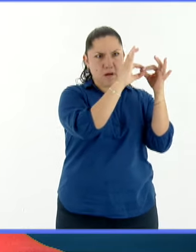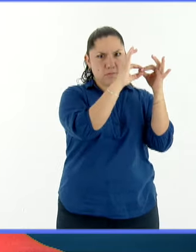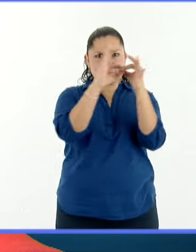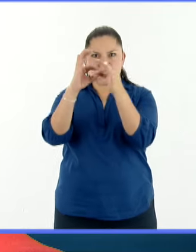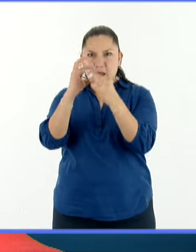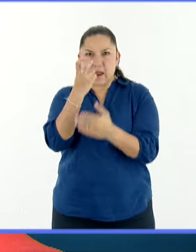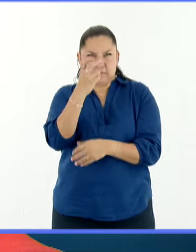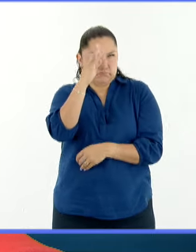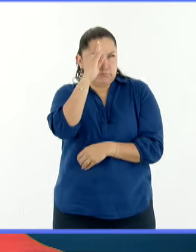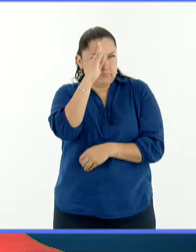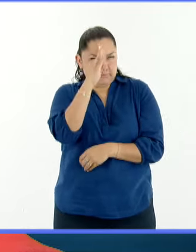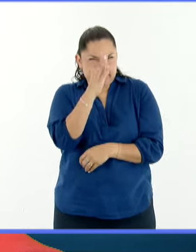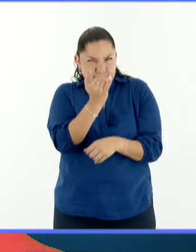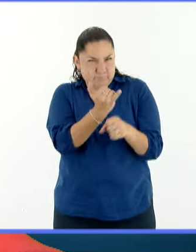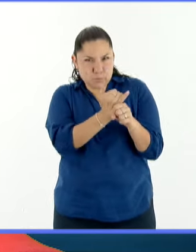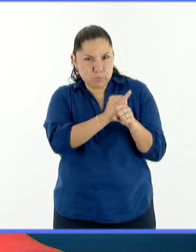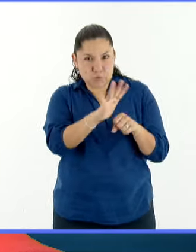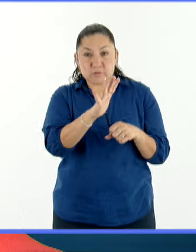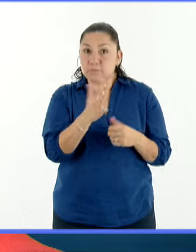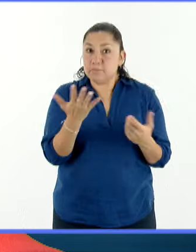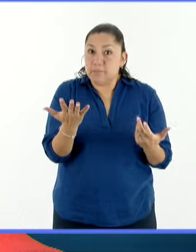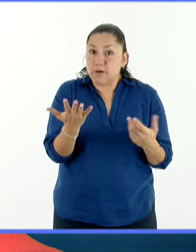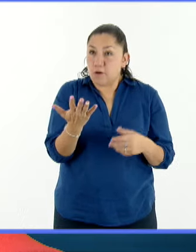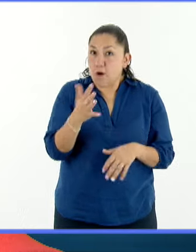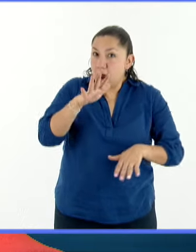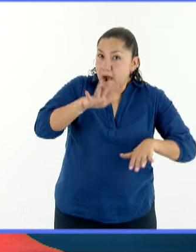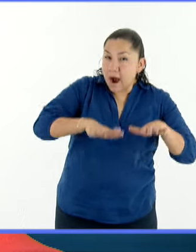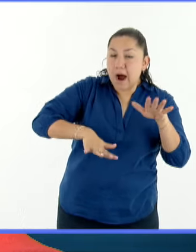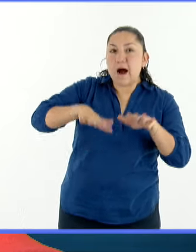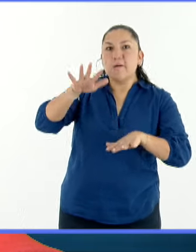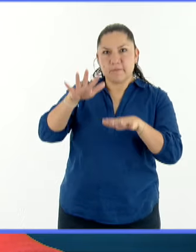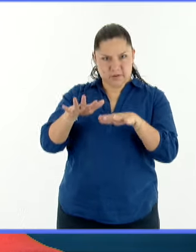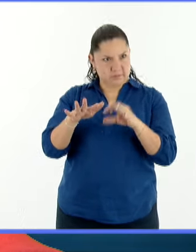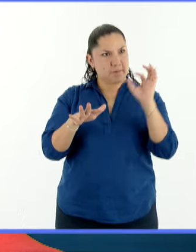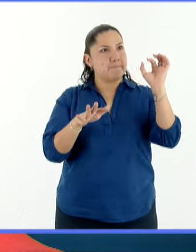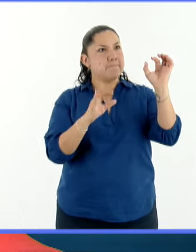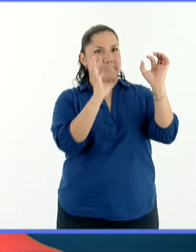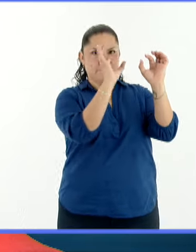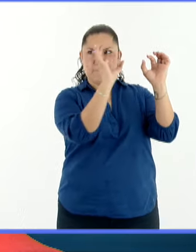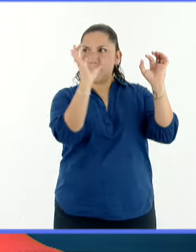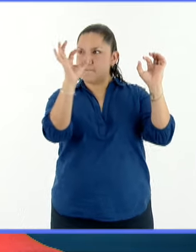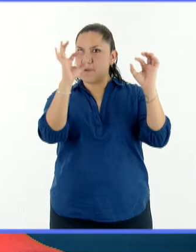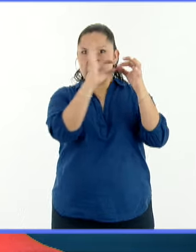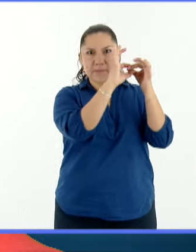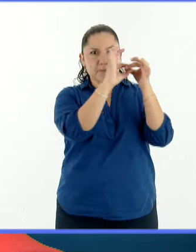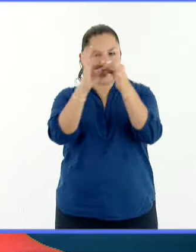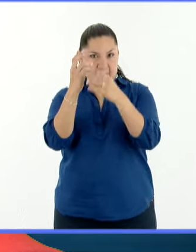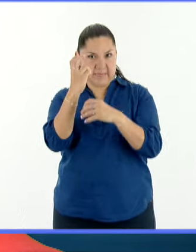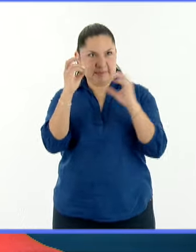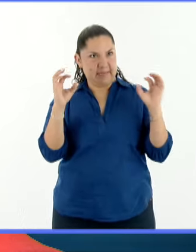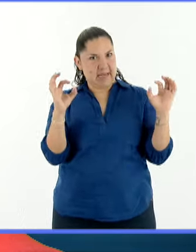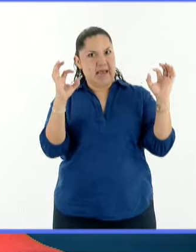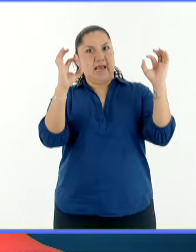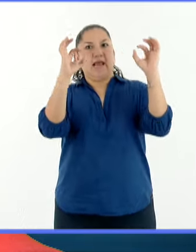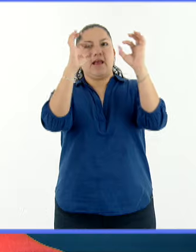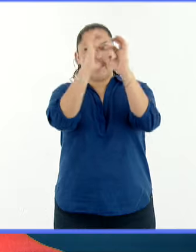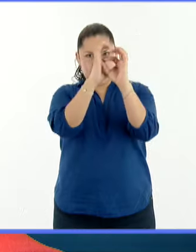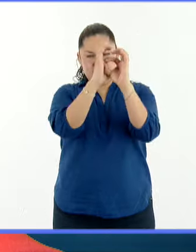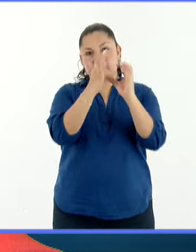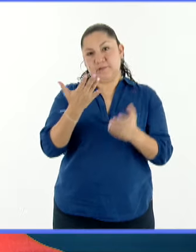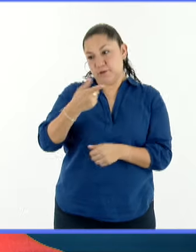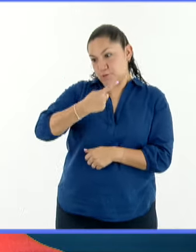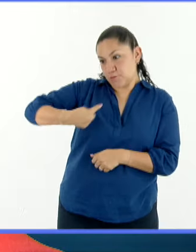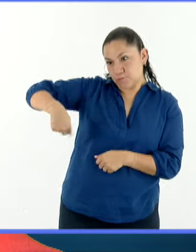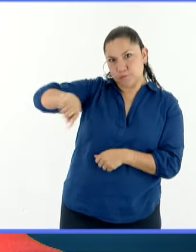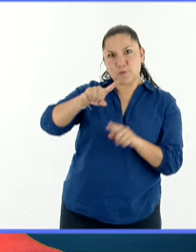probabilidad es lo que convierte a los eclipses en un fenómeno sorprendente y fascinante, no solamente para la comunidad científica, sino